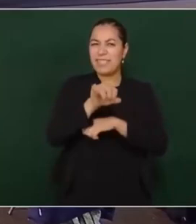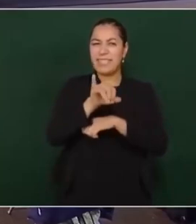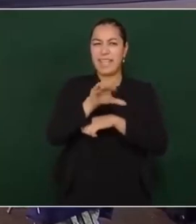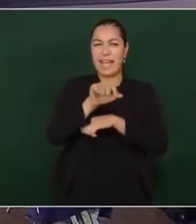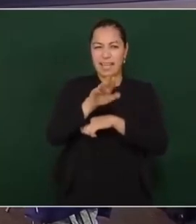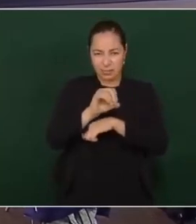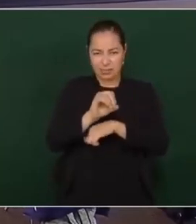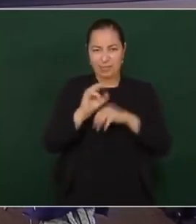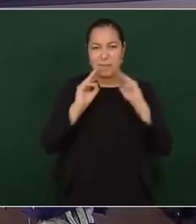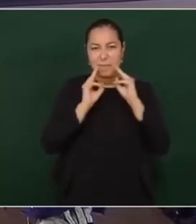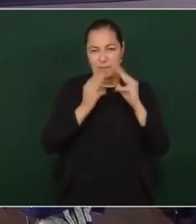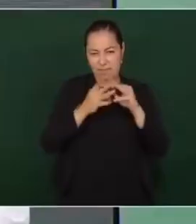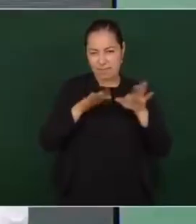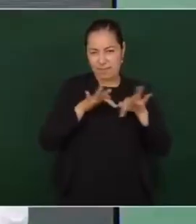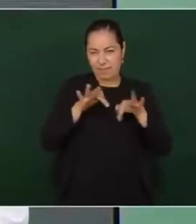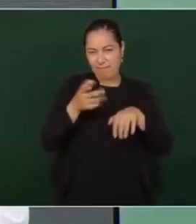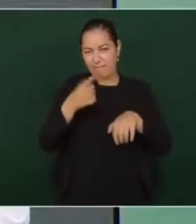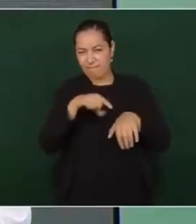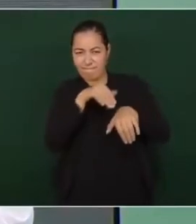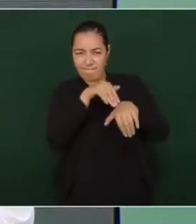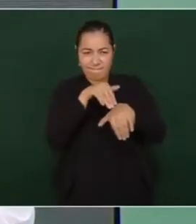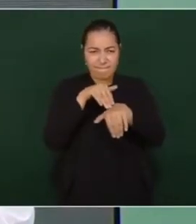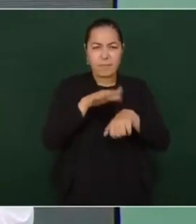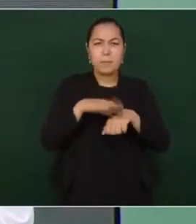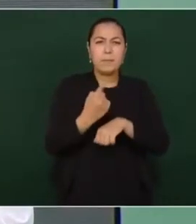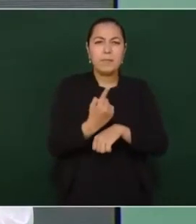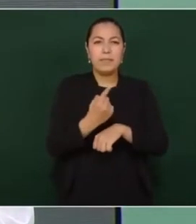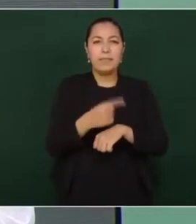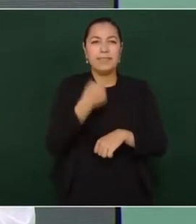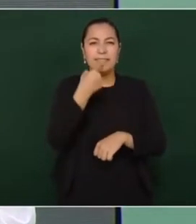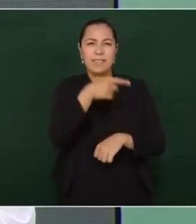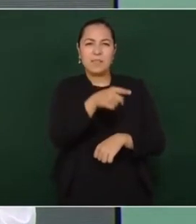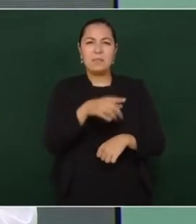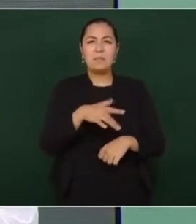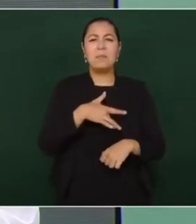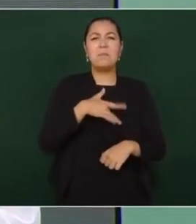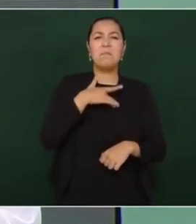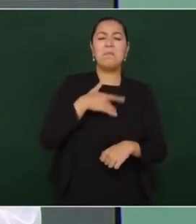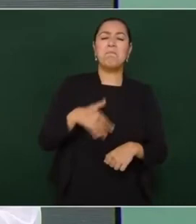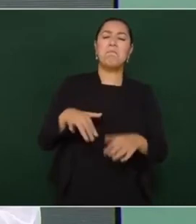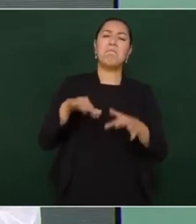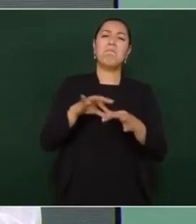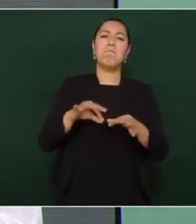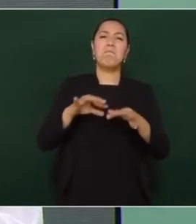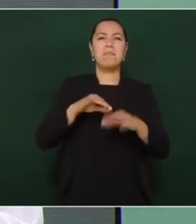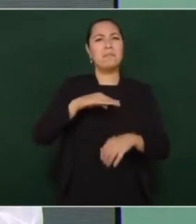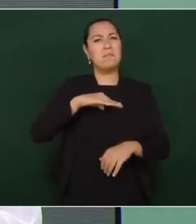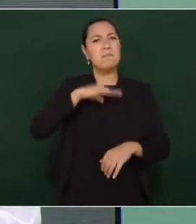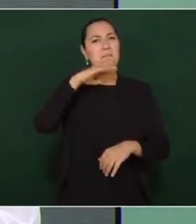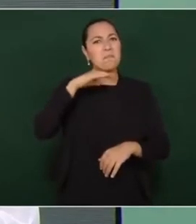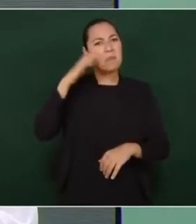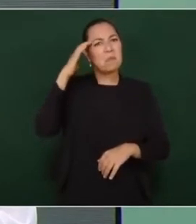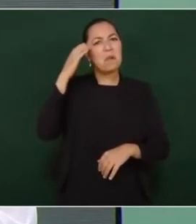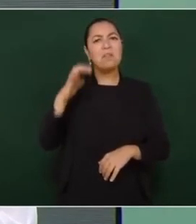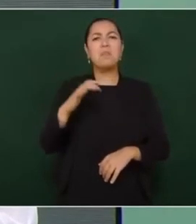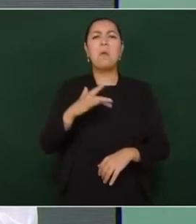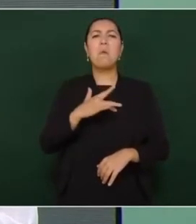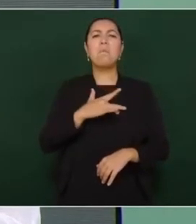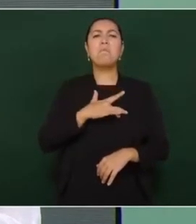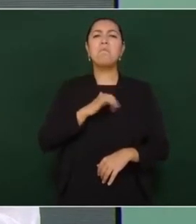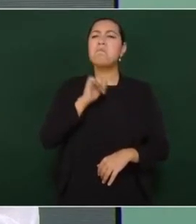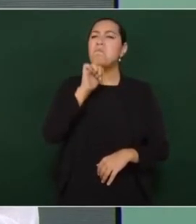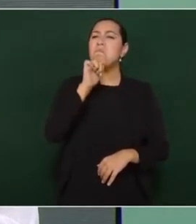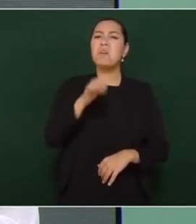saña, ¿por qué no tentarse el corazón?